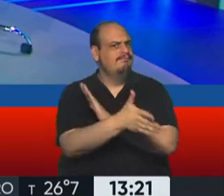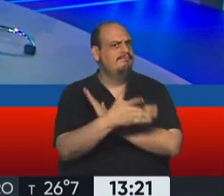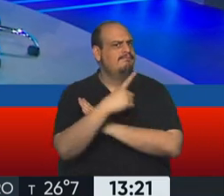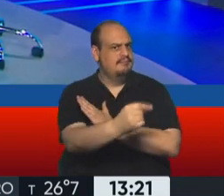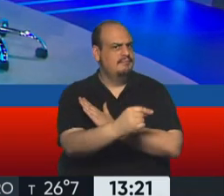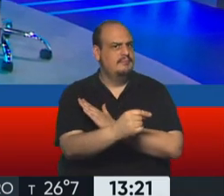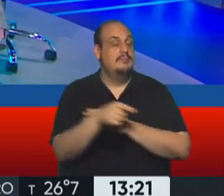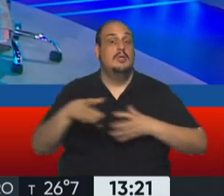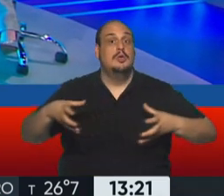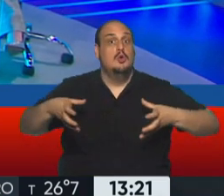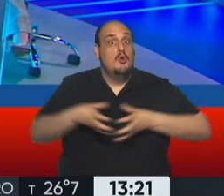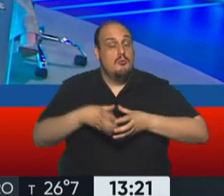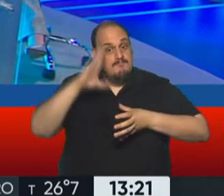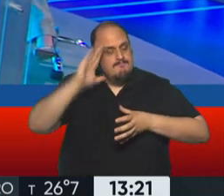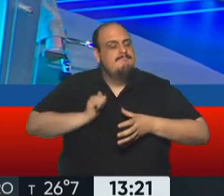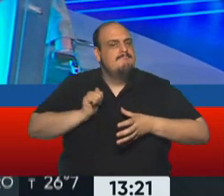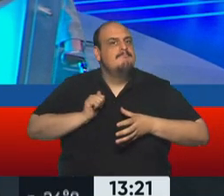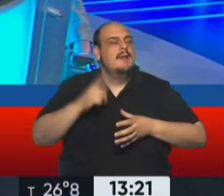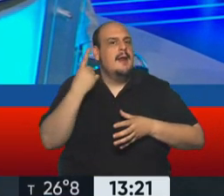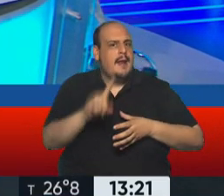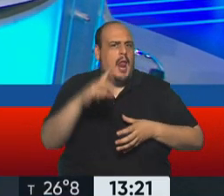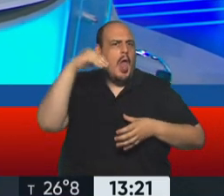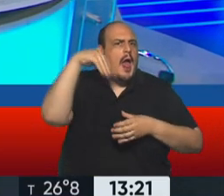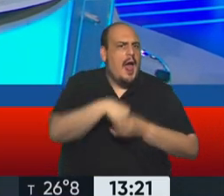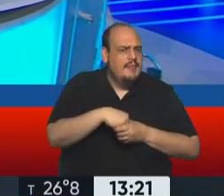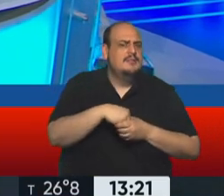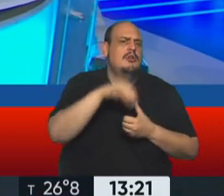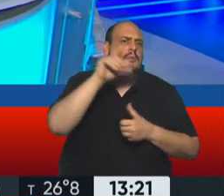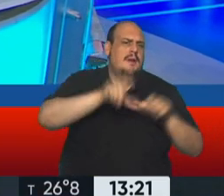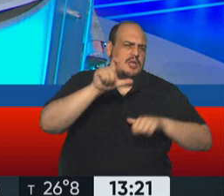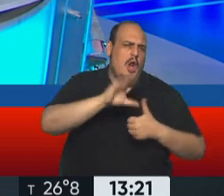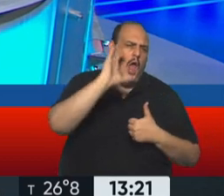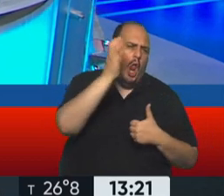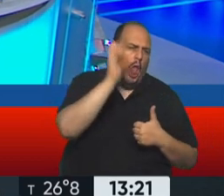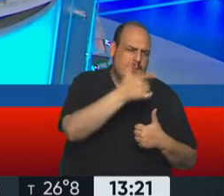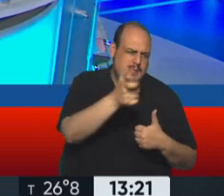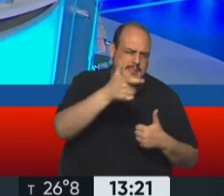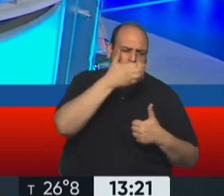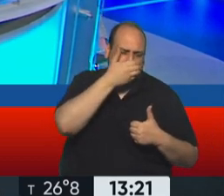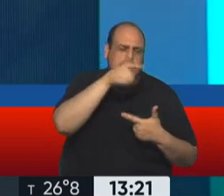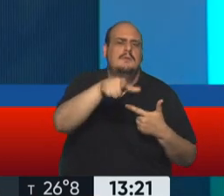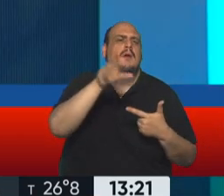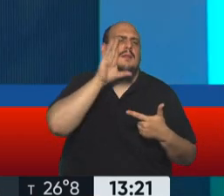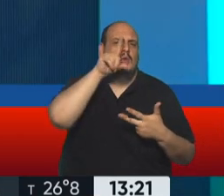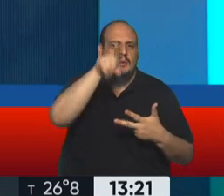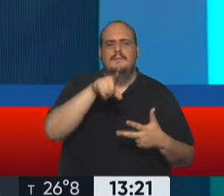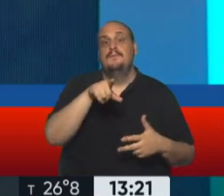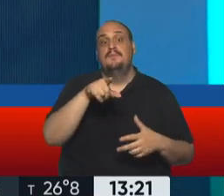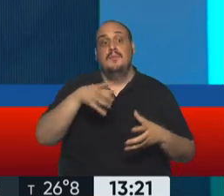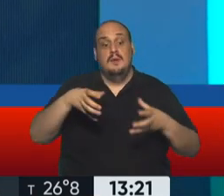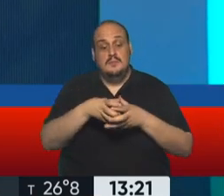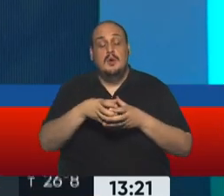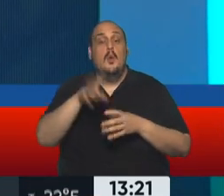comando, un comando extraño, ¿no? Sí. Formado por estadounidenses, mercenarios colombianos. Colombianos, tenemos de 44 detenidos, 18 creo que son